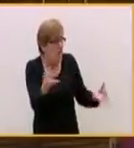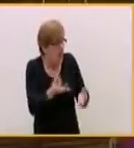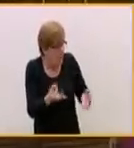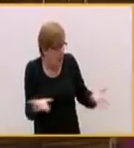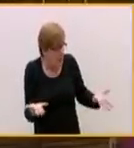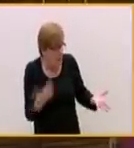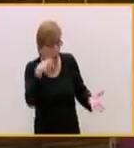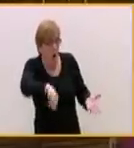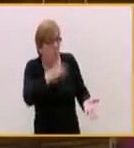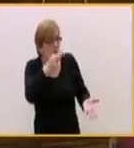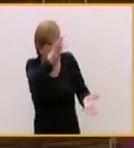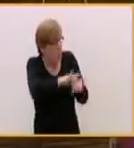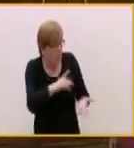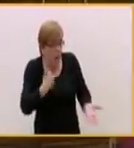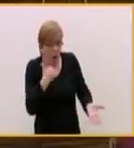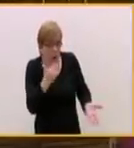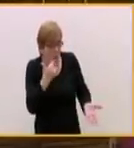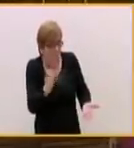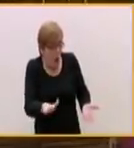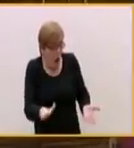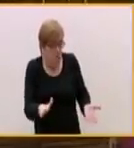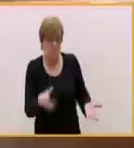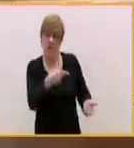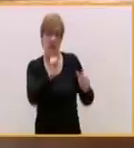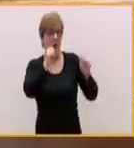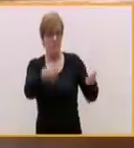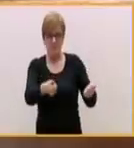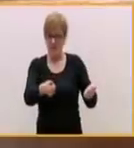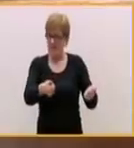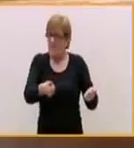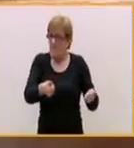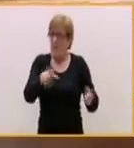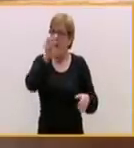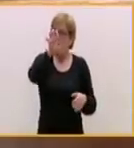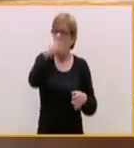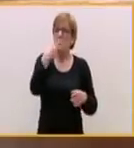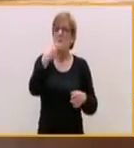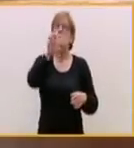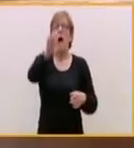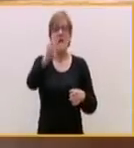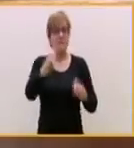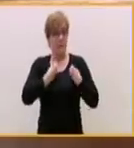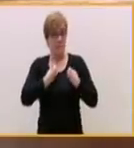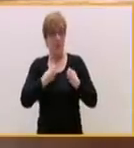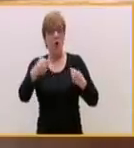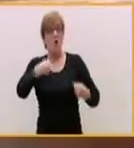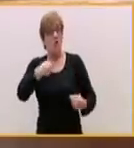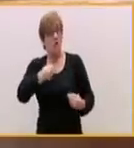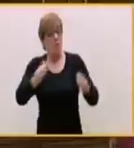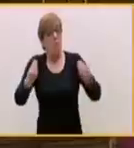tarde. Ha comenzado usted diciendo en qué país vive usted, señor Rajoy. Pues mire, vivo en un país